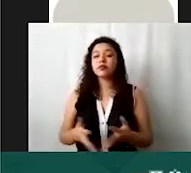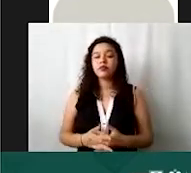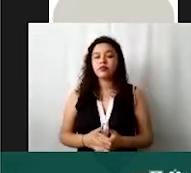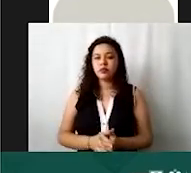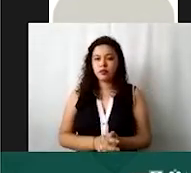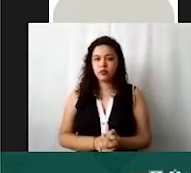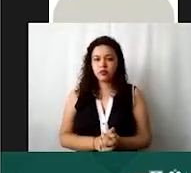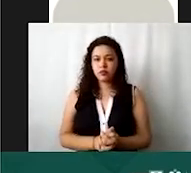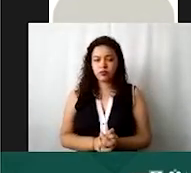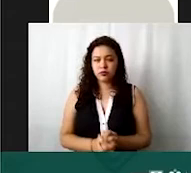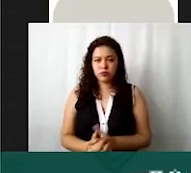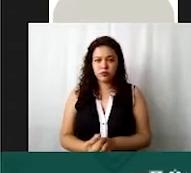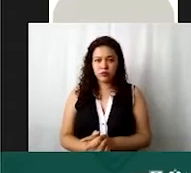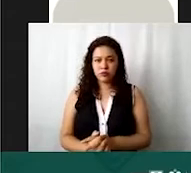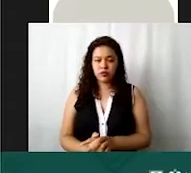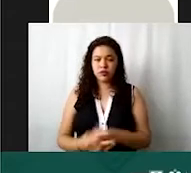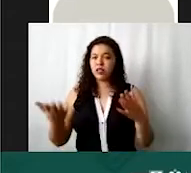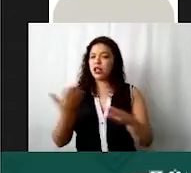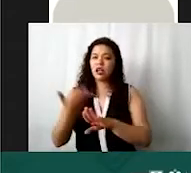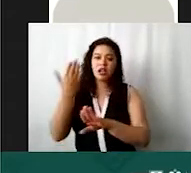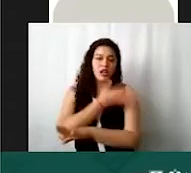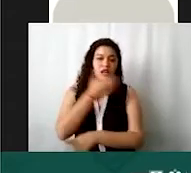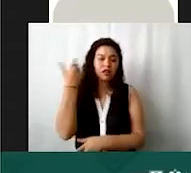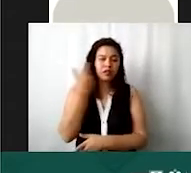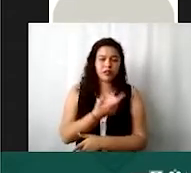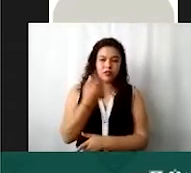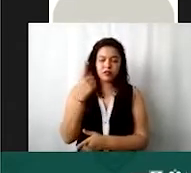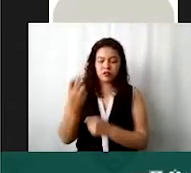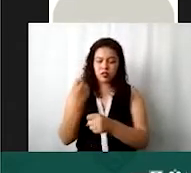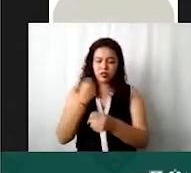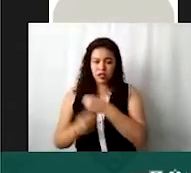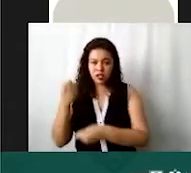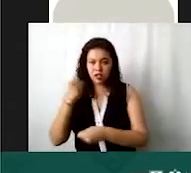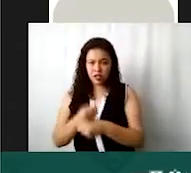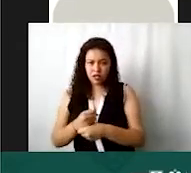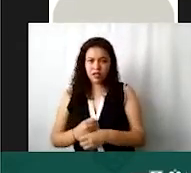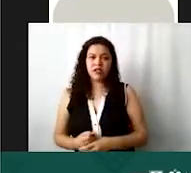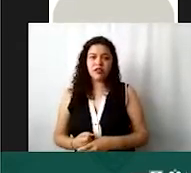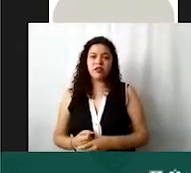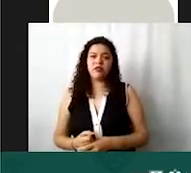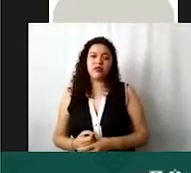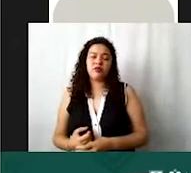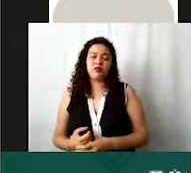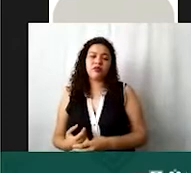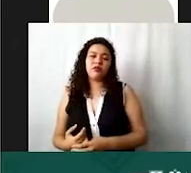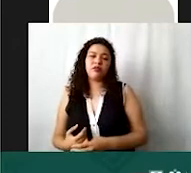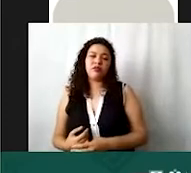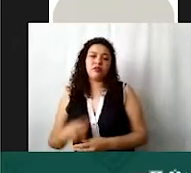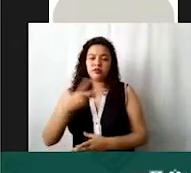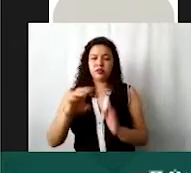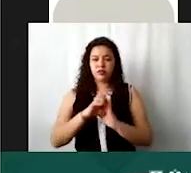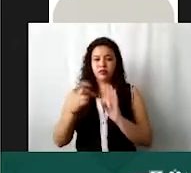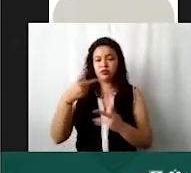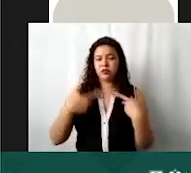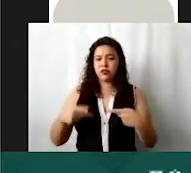que les va a parecer precargada de lo que hayan metido el año pasado entonces yo aquí tengo un ejemplo con dos personas y si